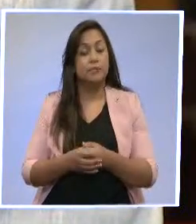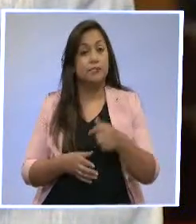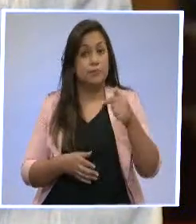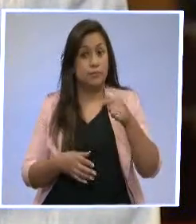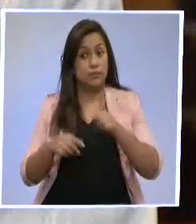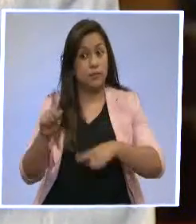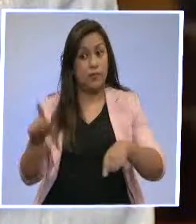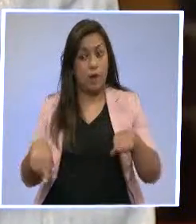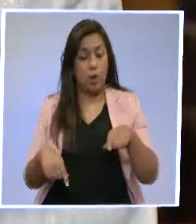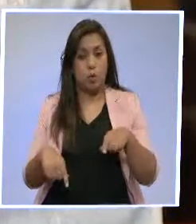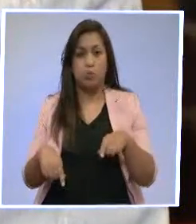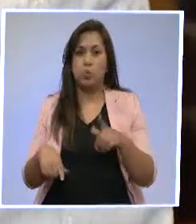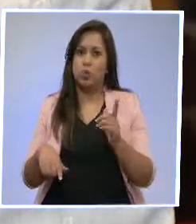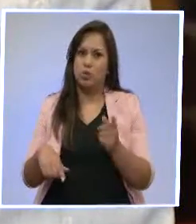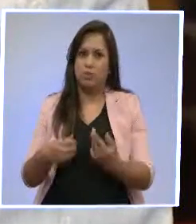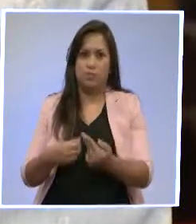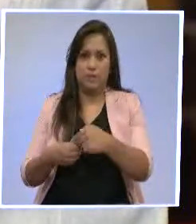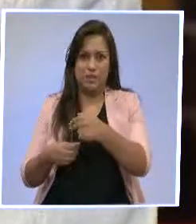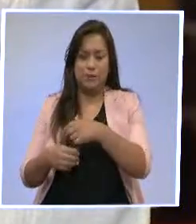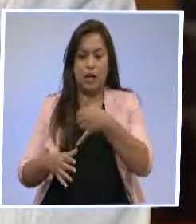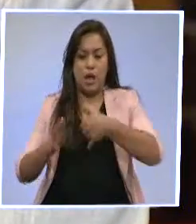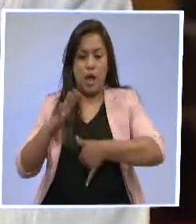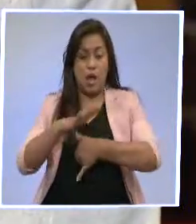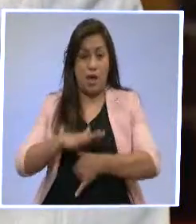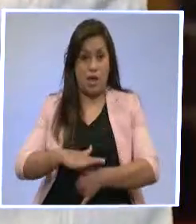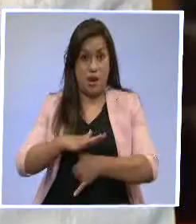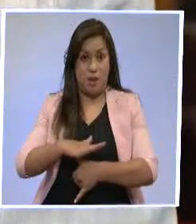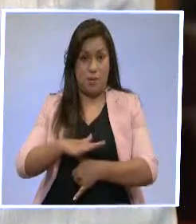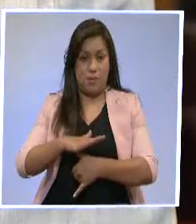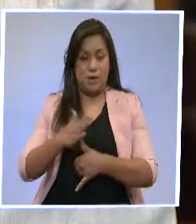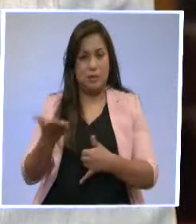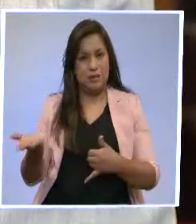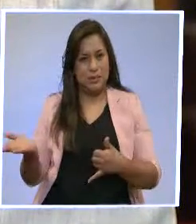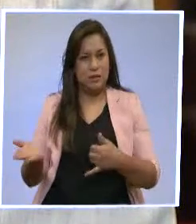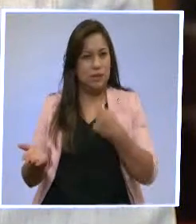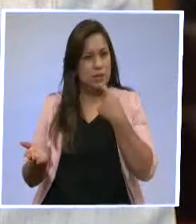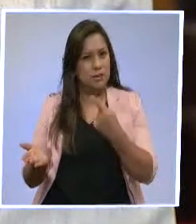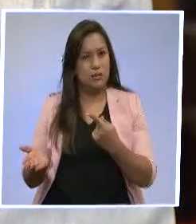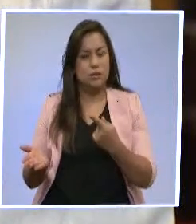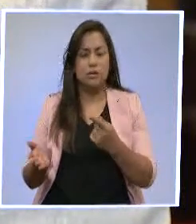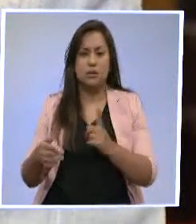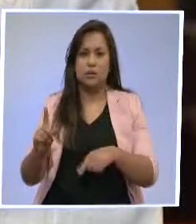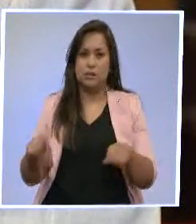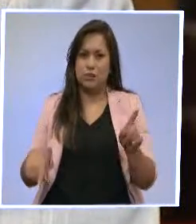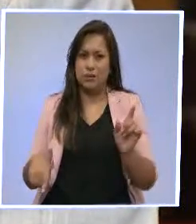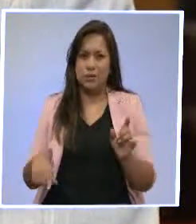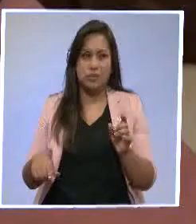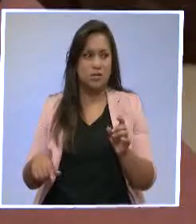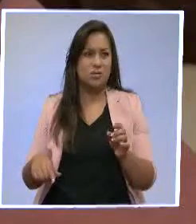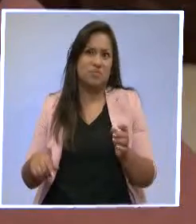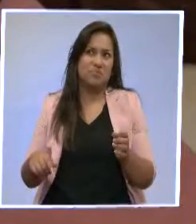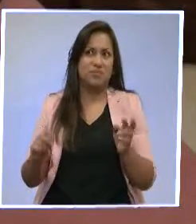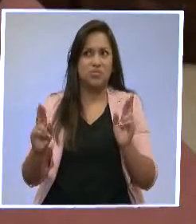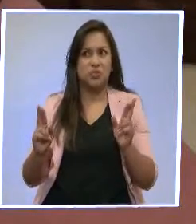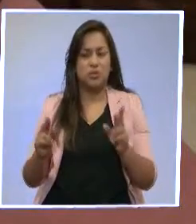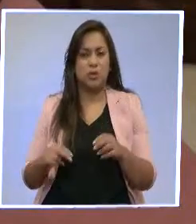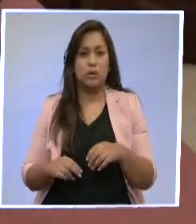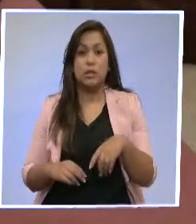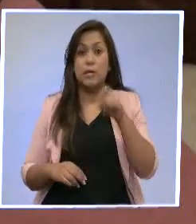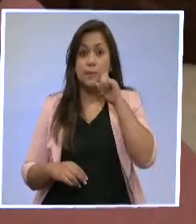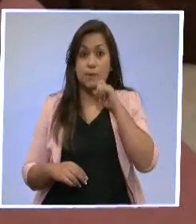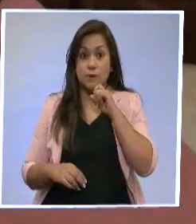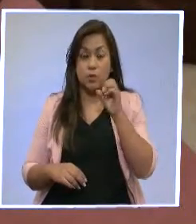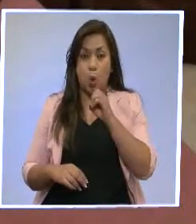GLBTI han cuestionado el hecho de que se establezca esta suerte de opción, o el sexo o el